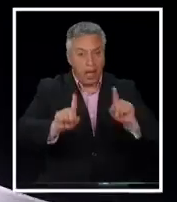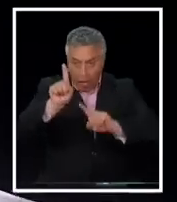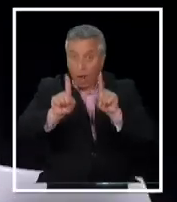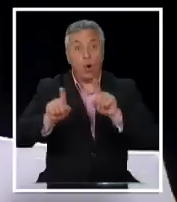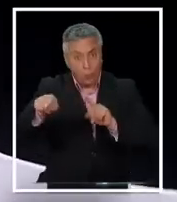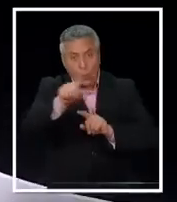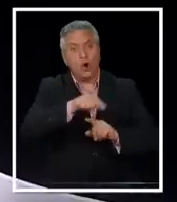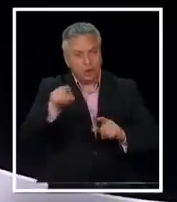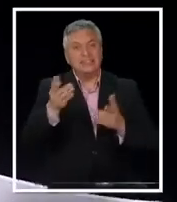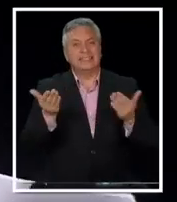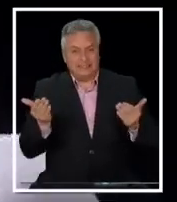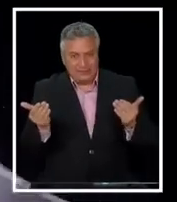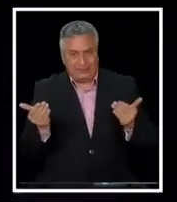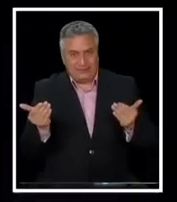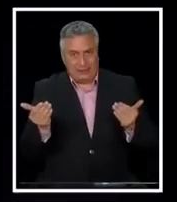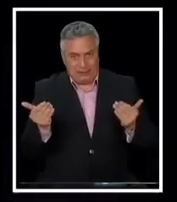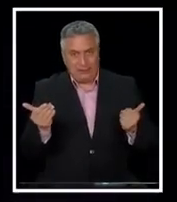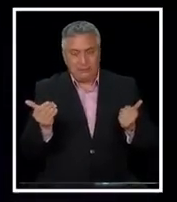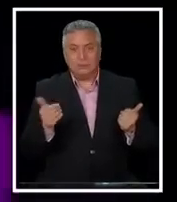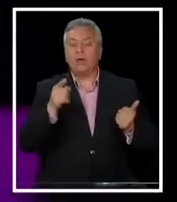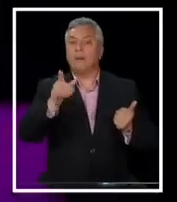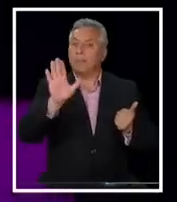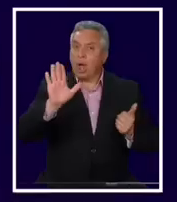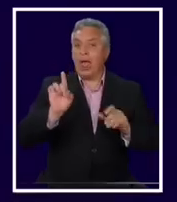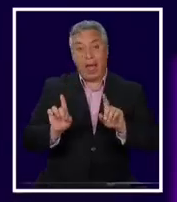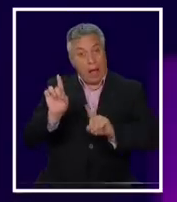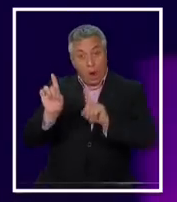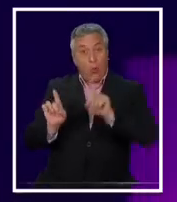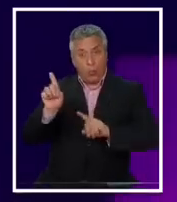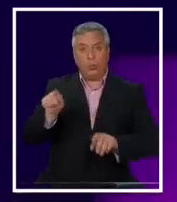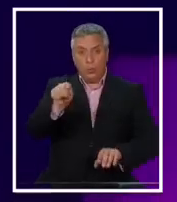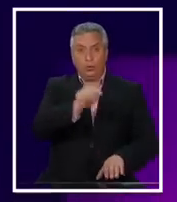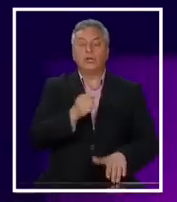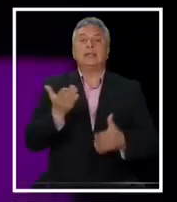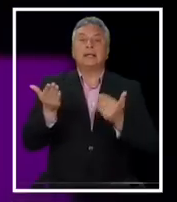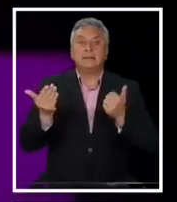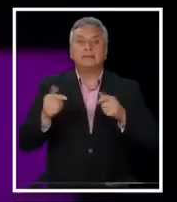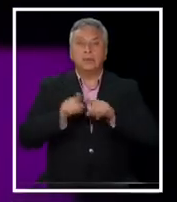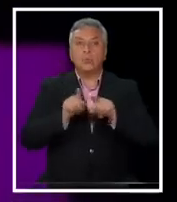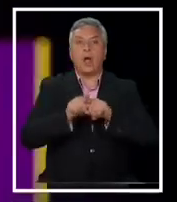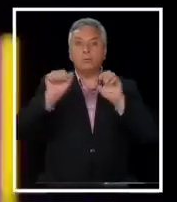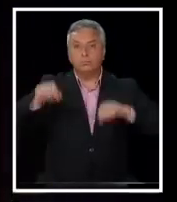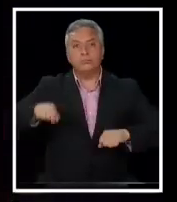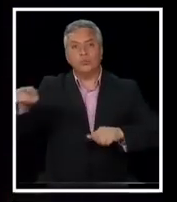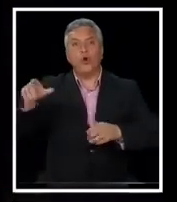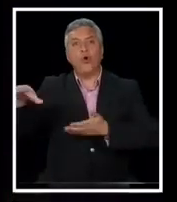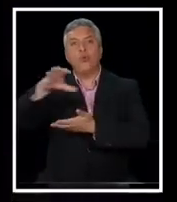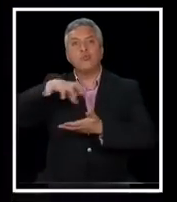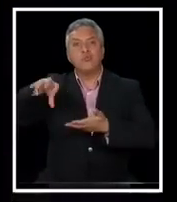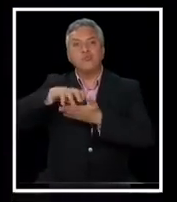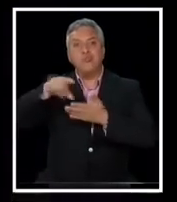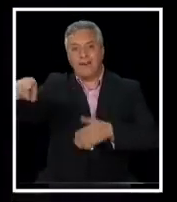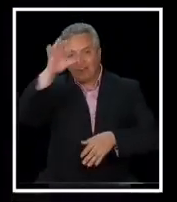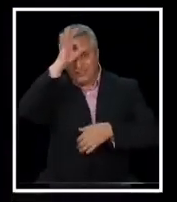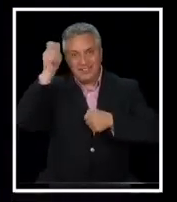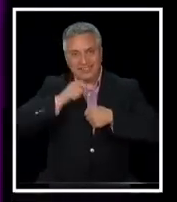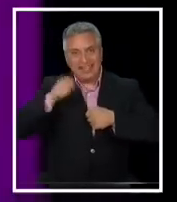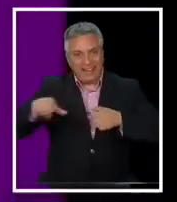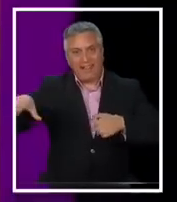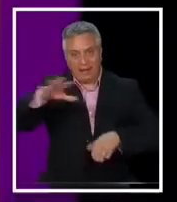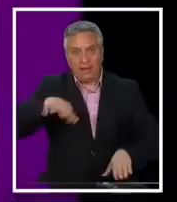los necesita. Pero los necesita. Y además, en algunos casos, se necesita consentimiento de los pueblos indígenas. Entonces, ¿qué es lo que pasa? Se firma este acuerdo,